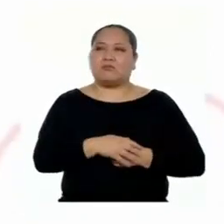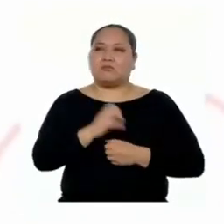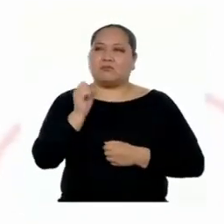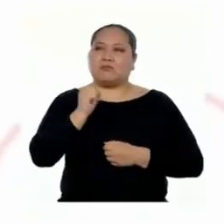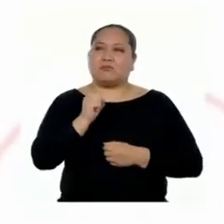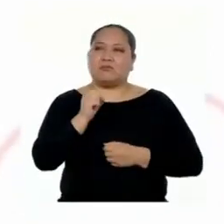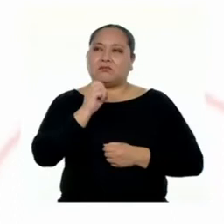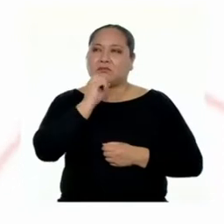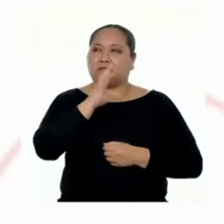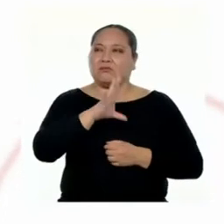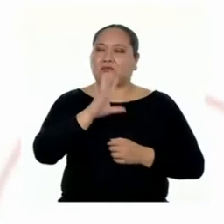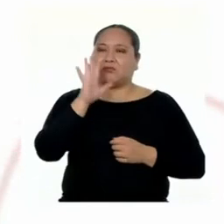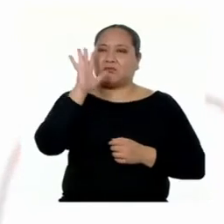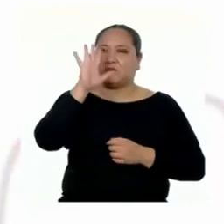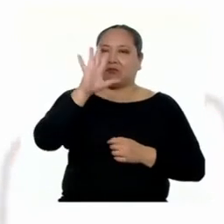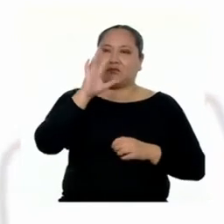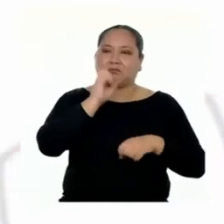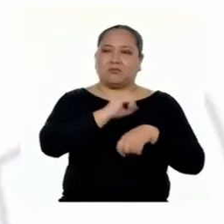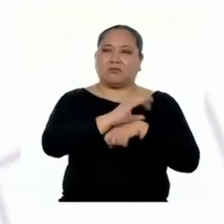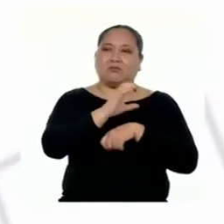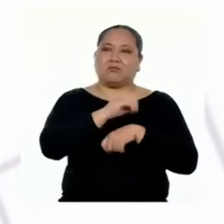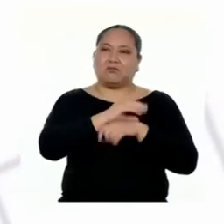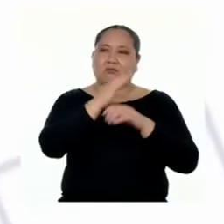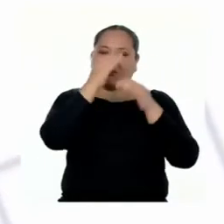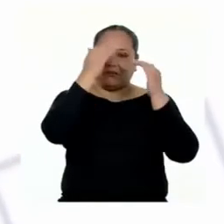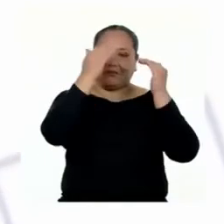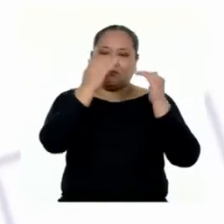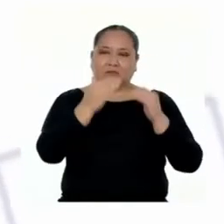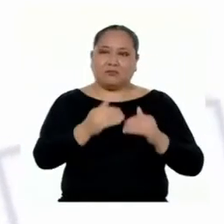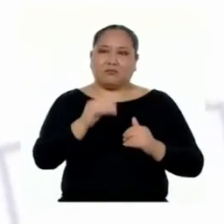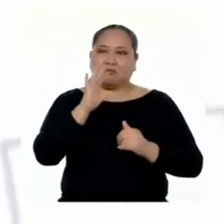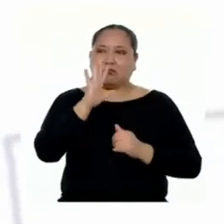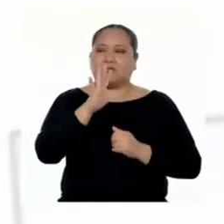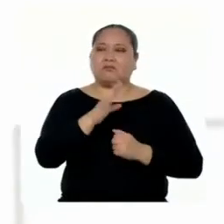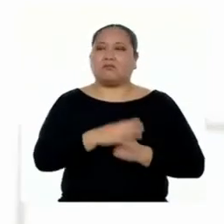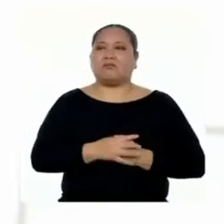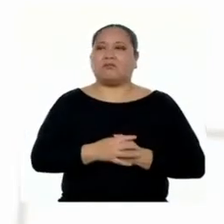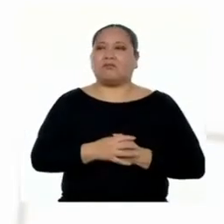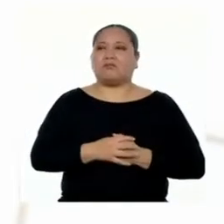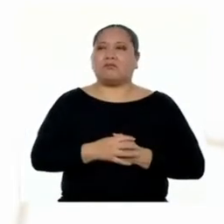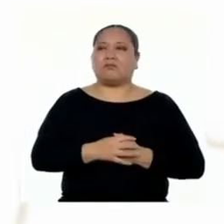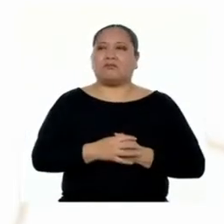Sí. Dije que incluiría cinco. Y aquí están las cinco.